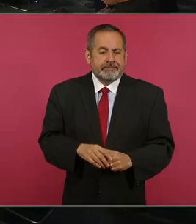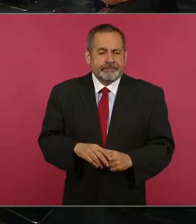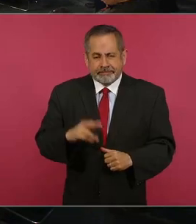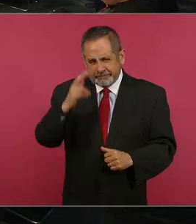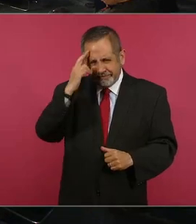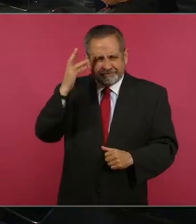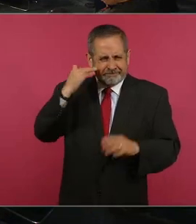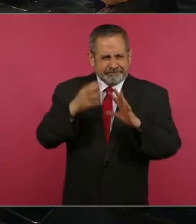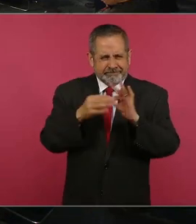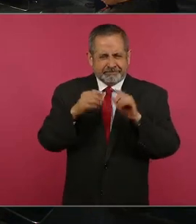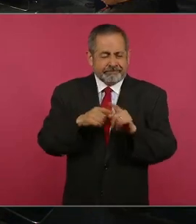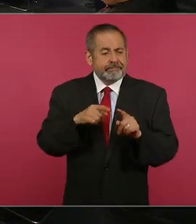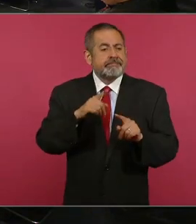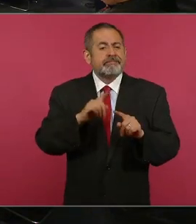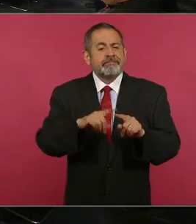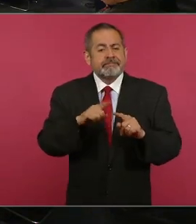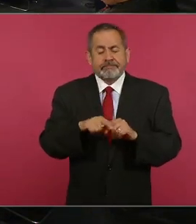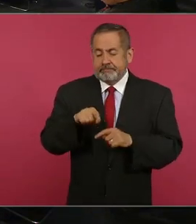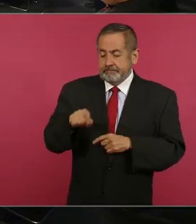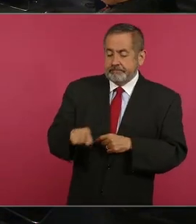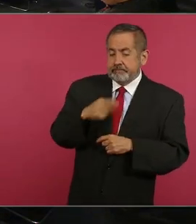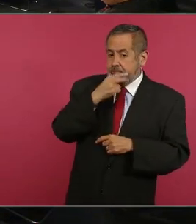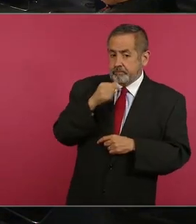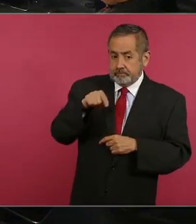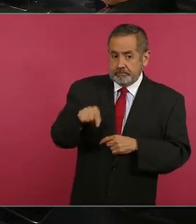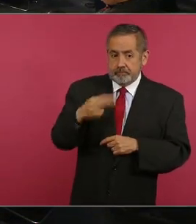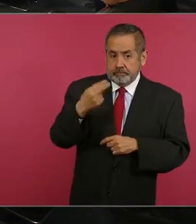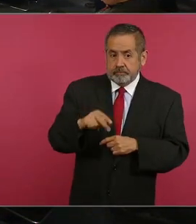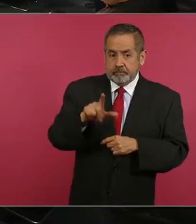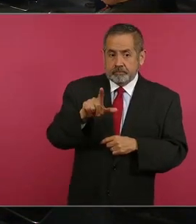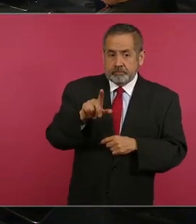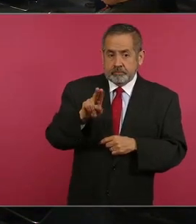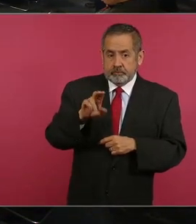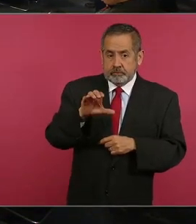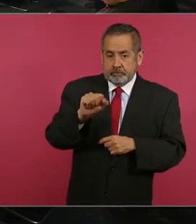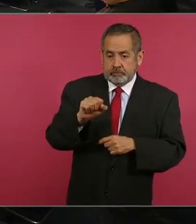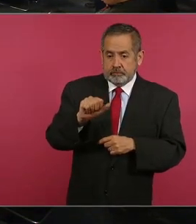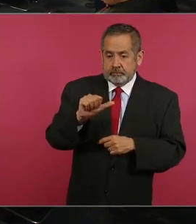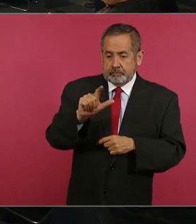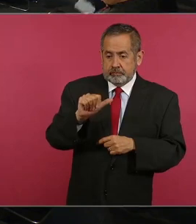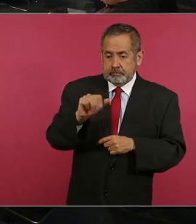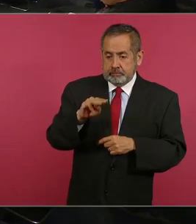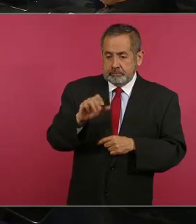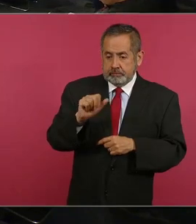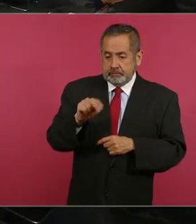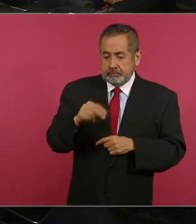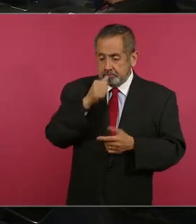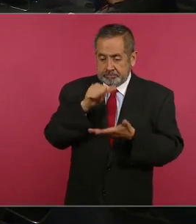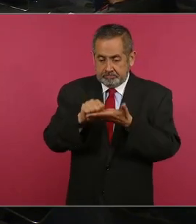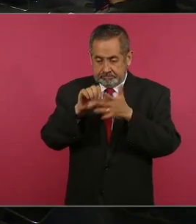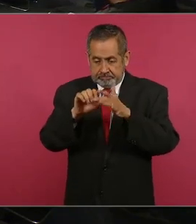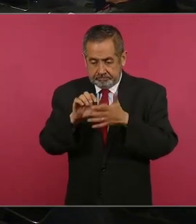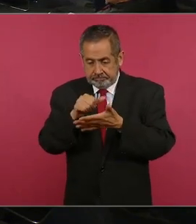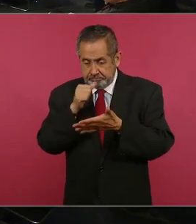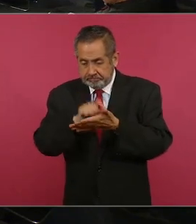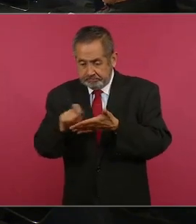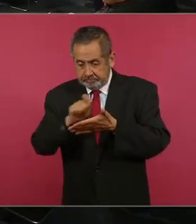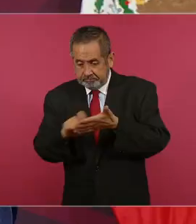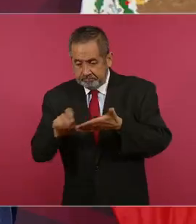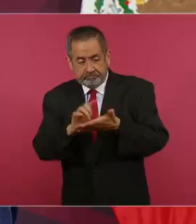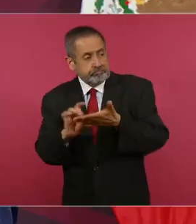le escribió Lucas Alamán a Santana, allá por